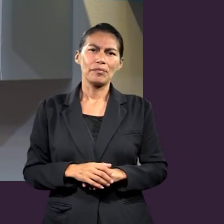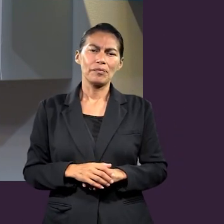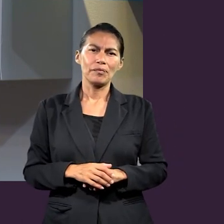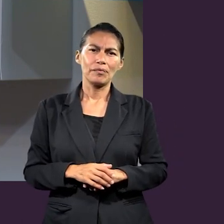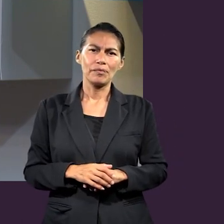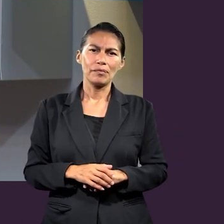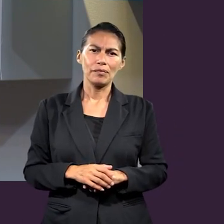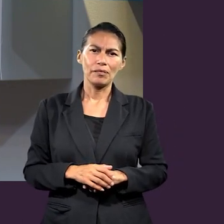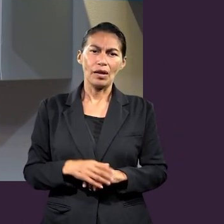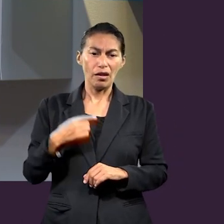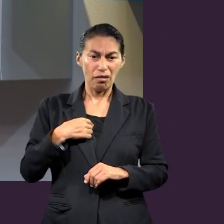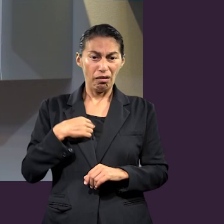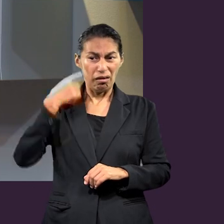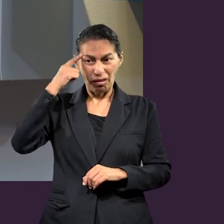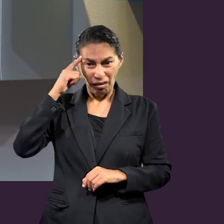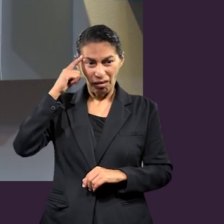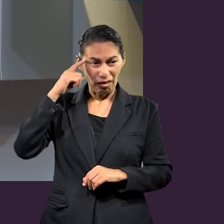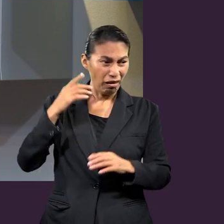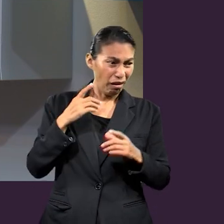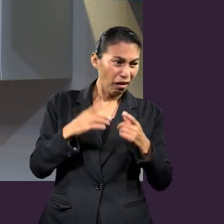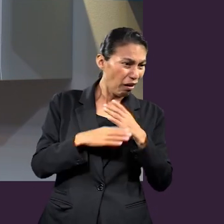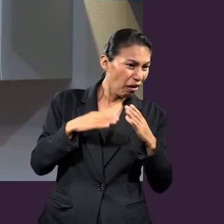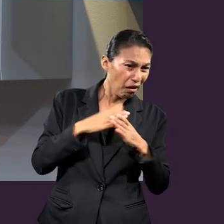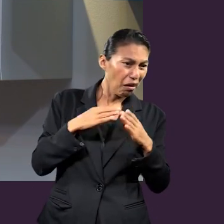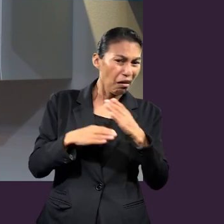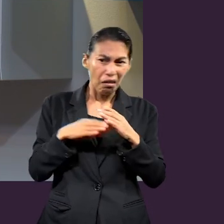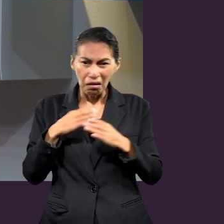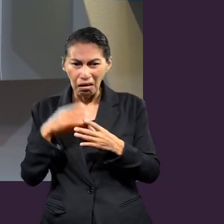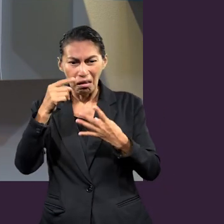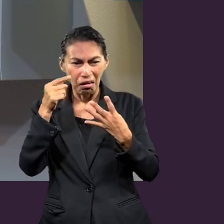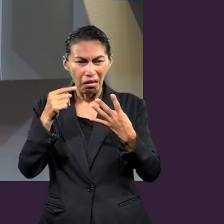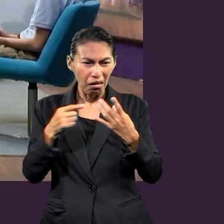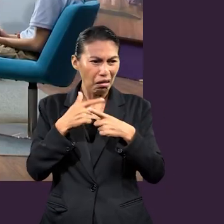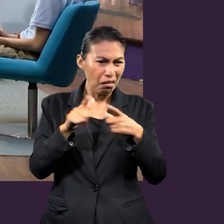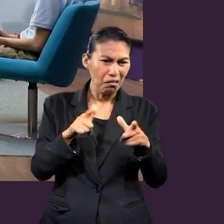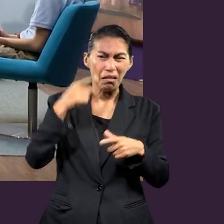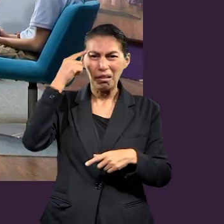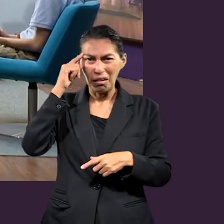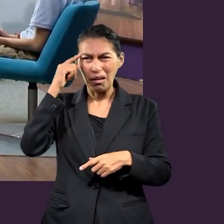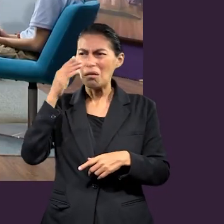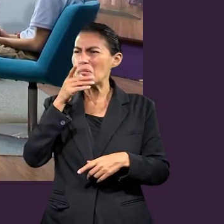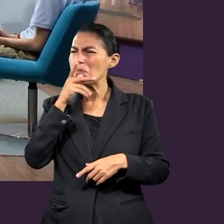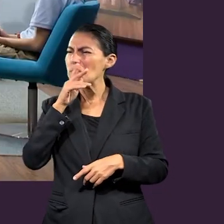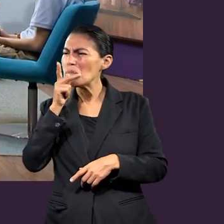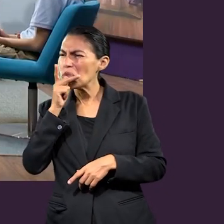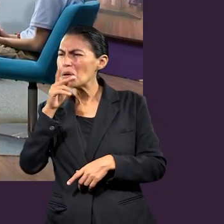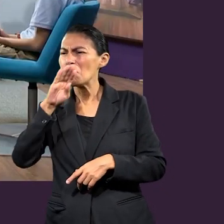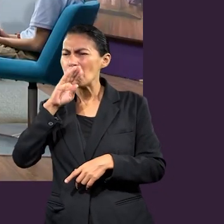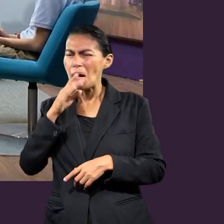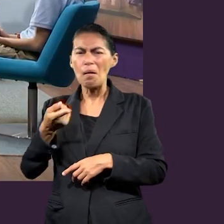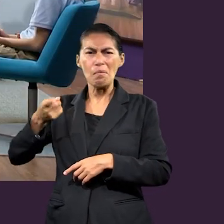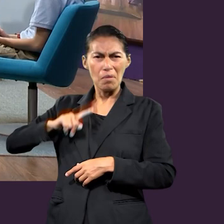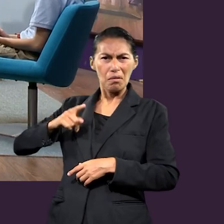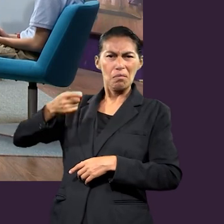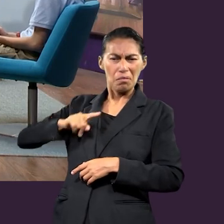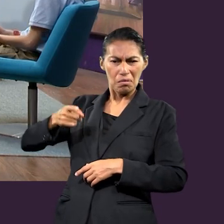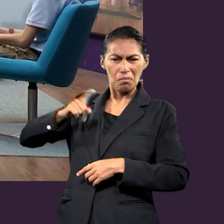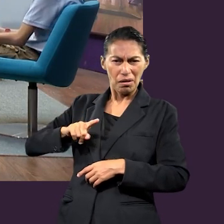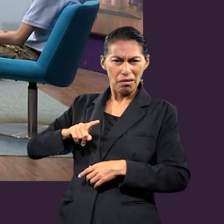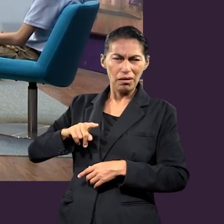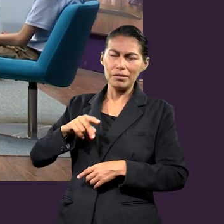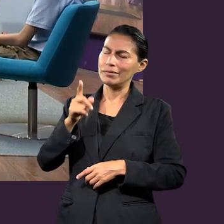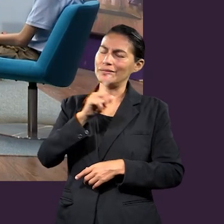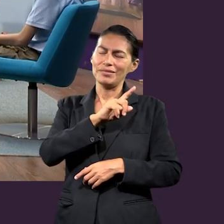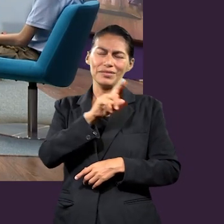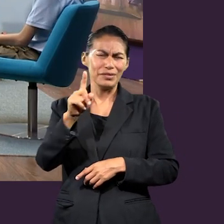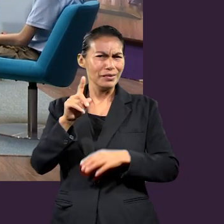No, no es un llamado a, me voy a enojar por cualquier cosa, porque mis papás me están diciendo, haz esto, haz esto,